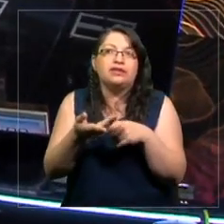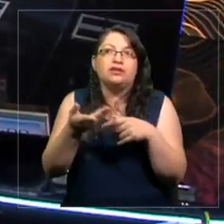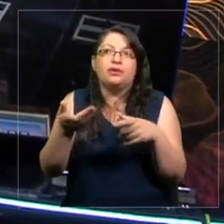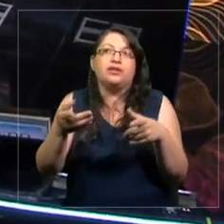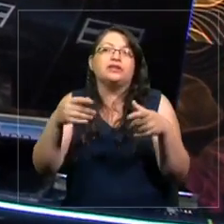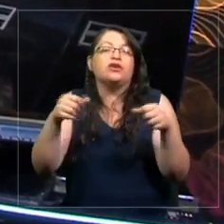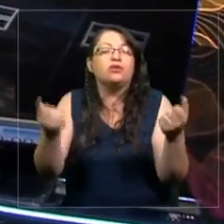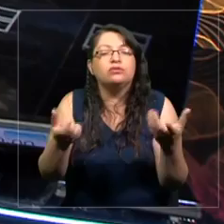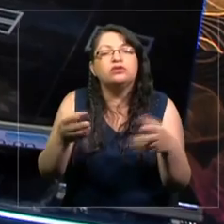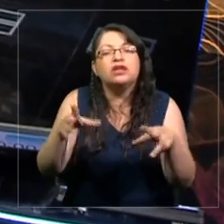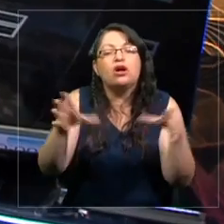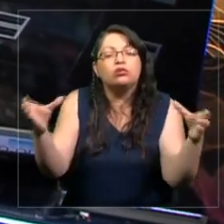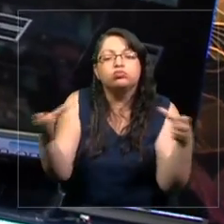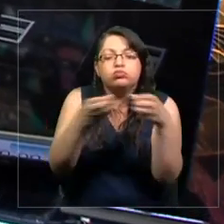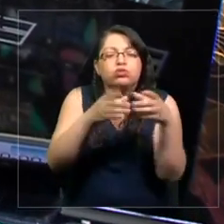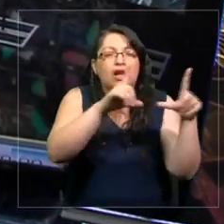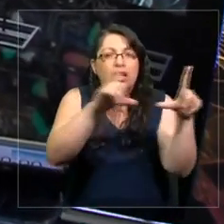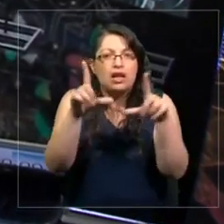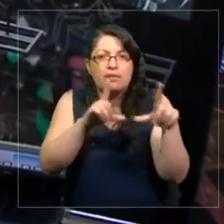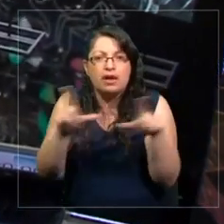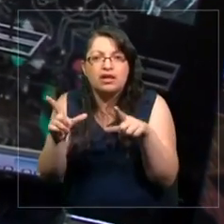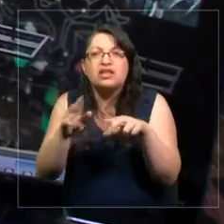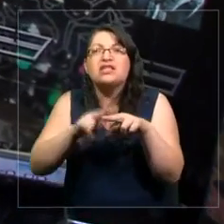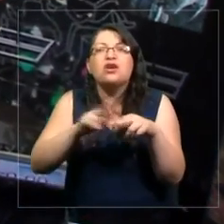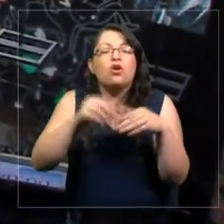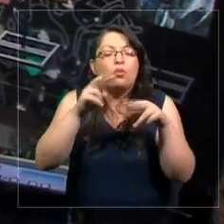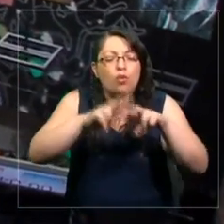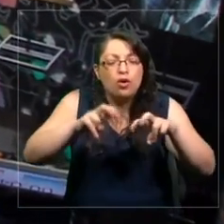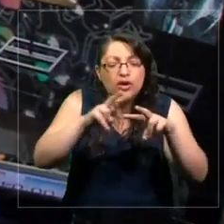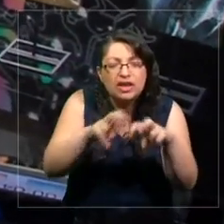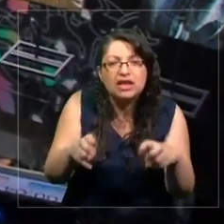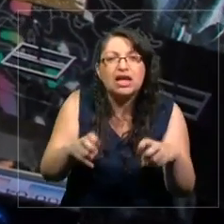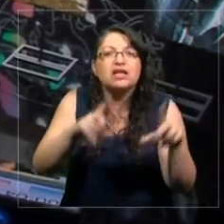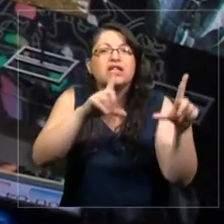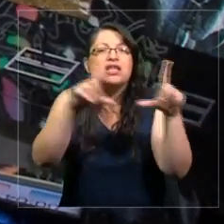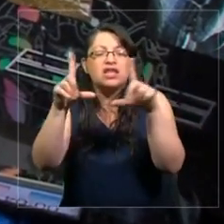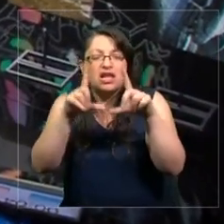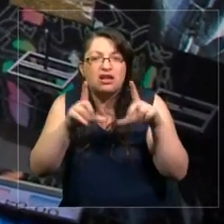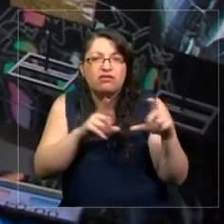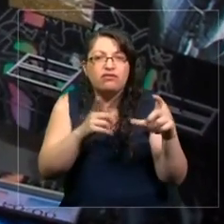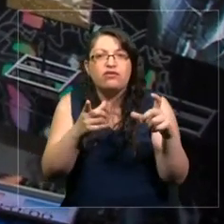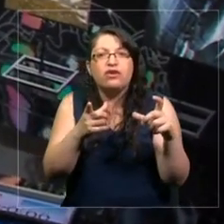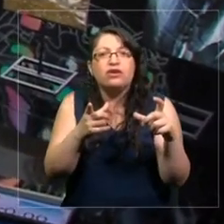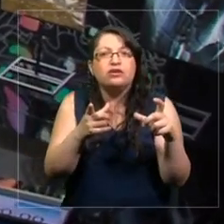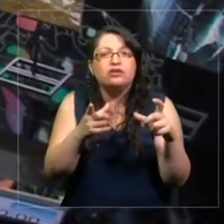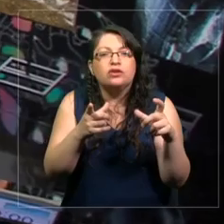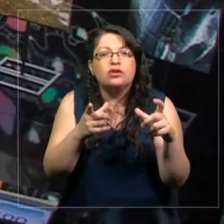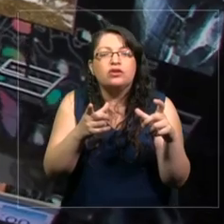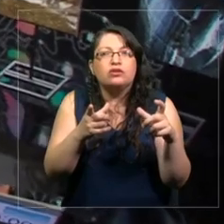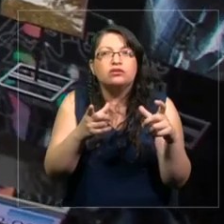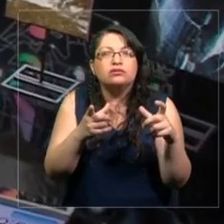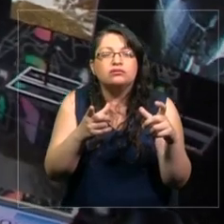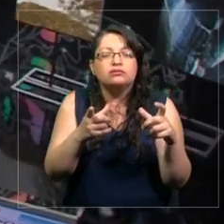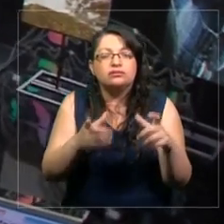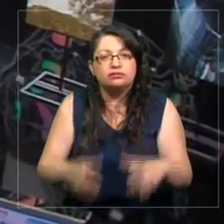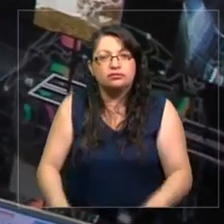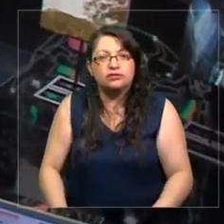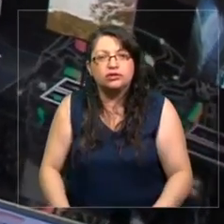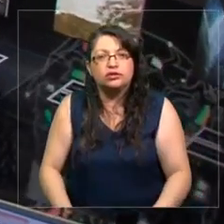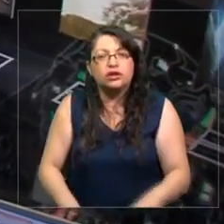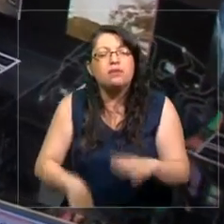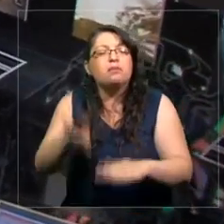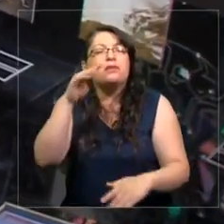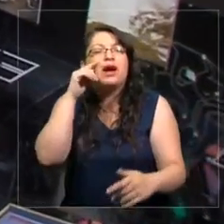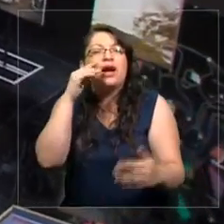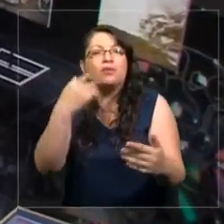Él propone un análisis de las producciones artísticas a partir de un esquema de relaciones donde se releva la intencionalidad por sobre el